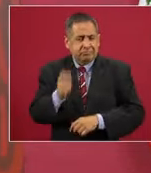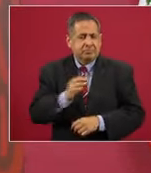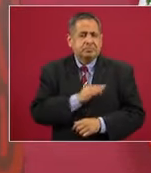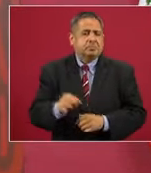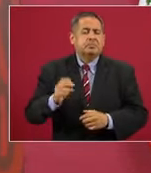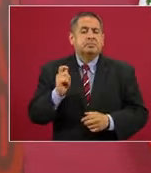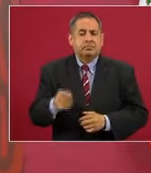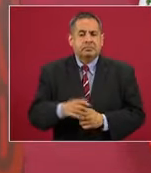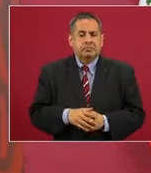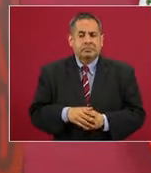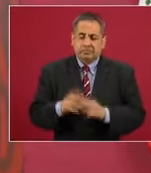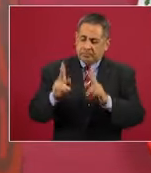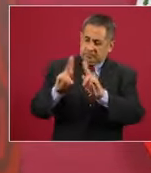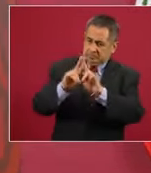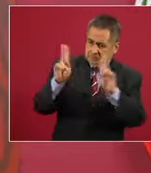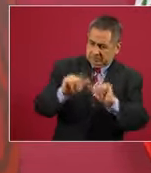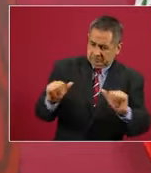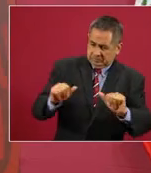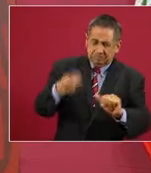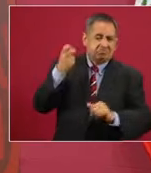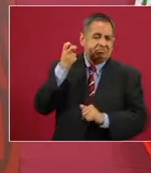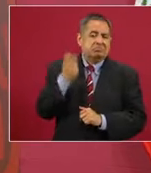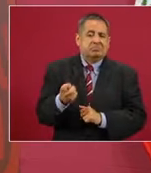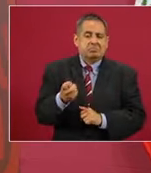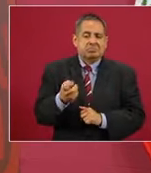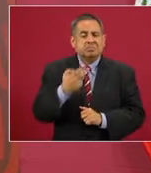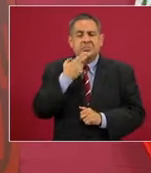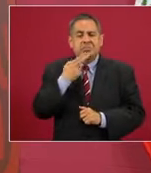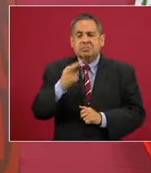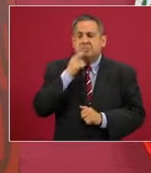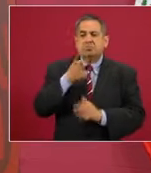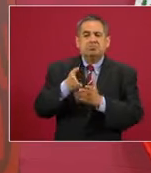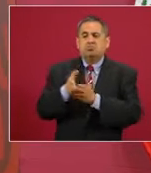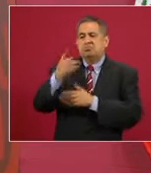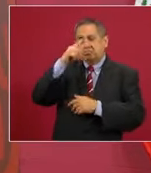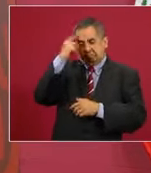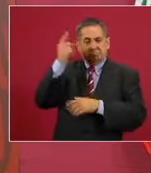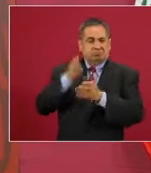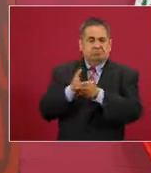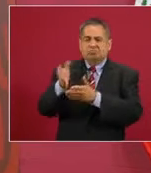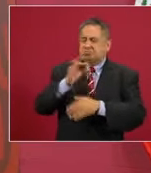la vía pacífica es el mejor camino.